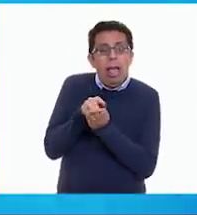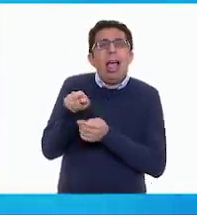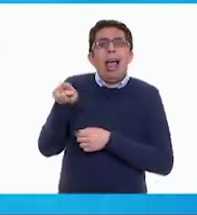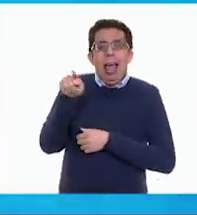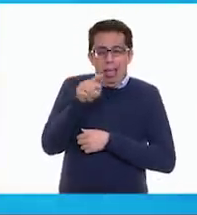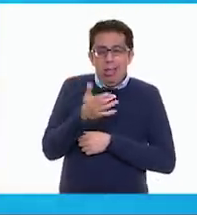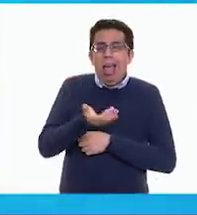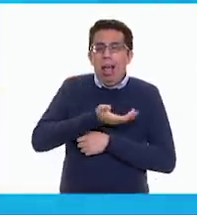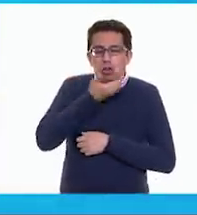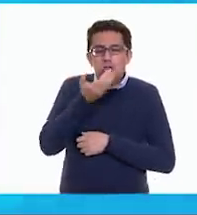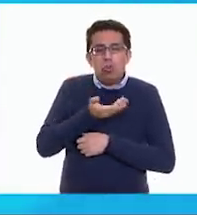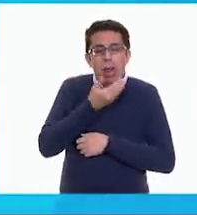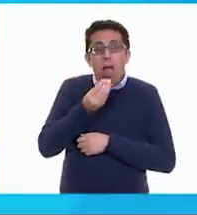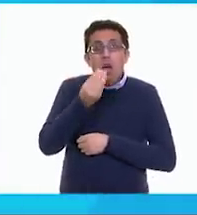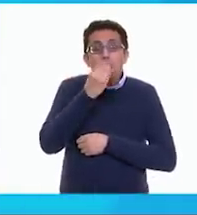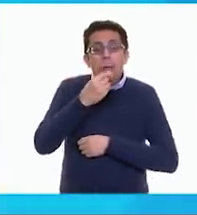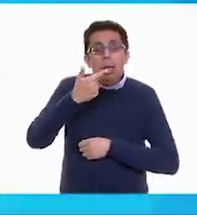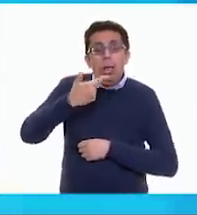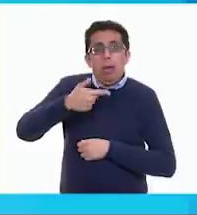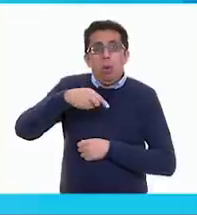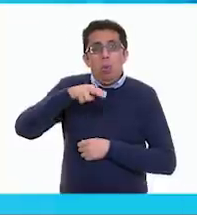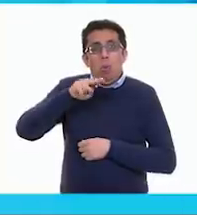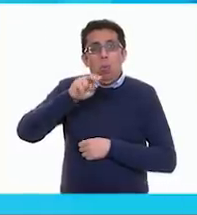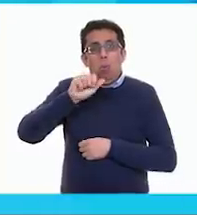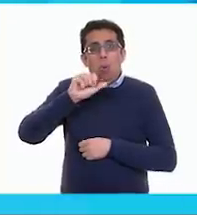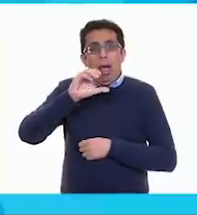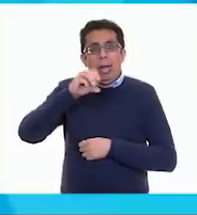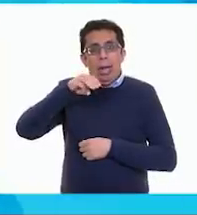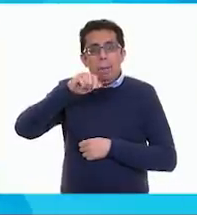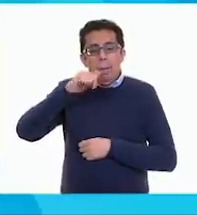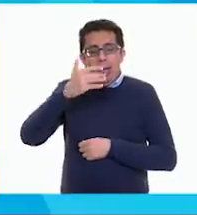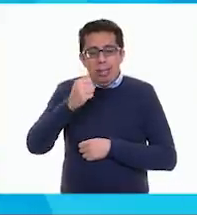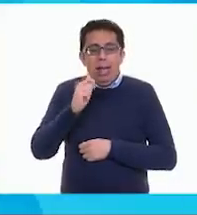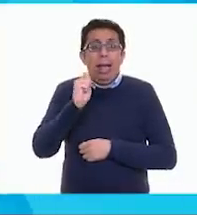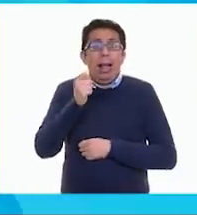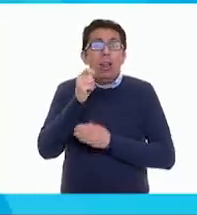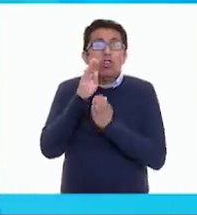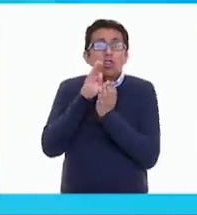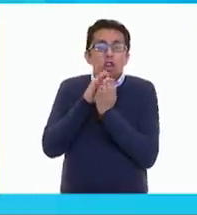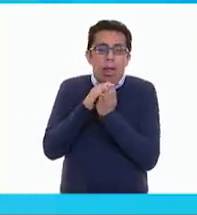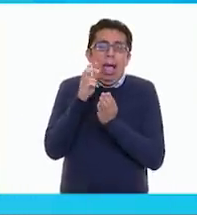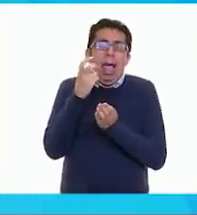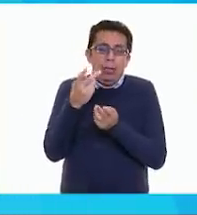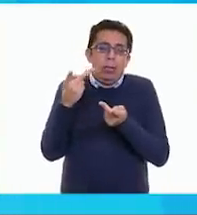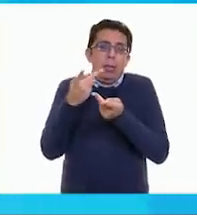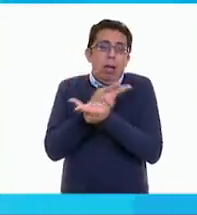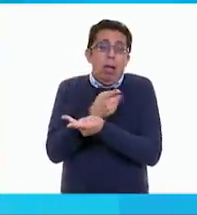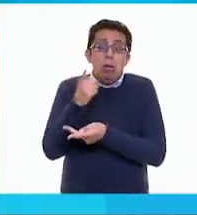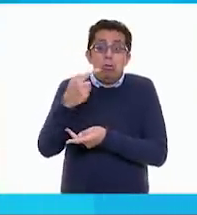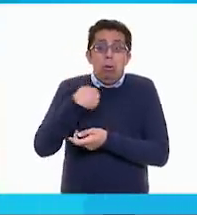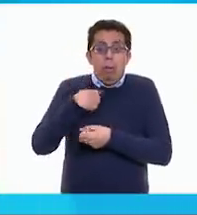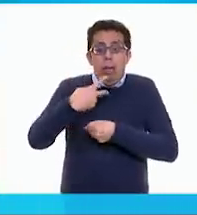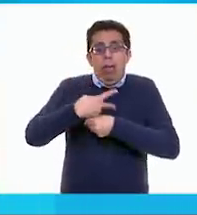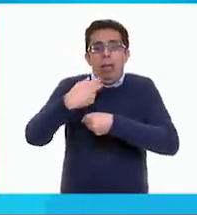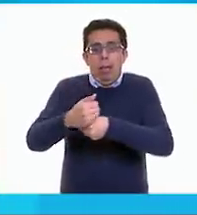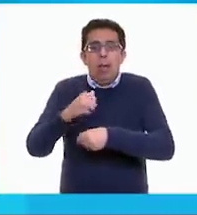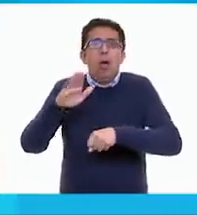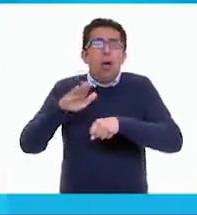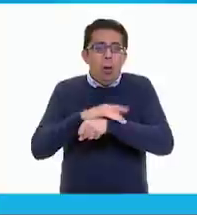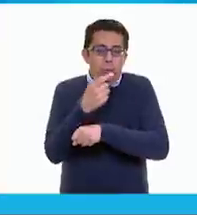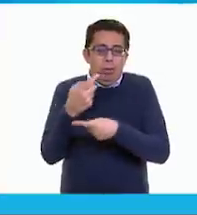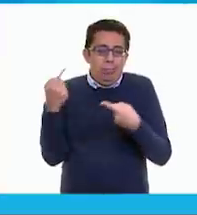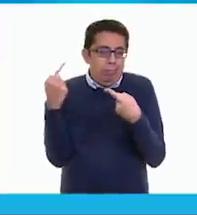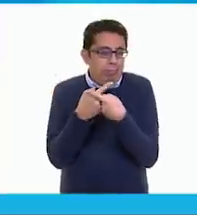comen mucho las guacamayas que son unas tortas. Así es, entonces eso te pasa por comerte una torta sin invitar, por eso te hizo daño.